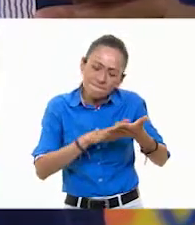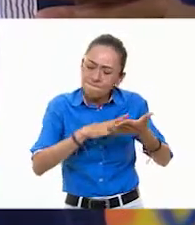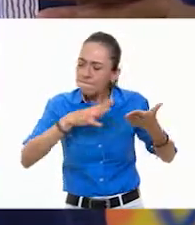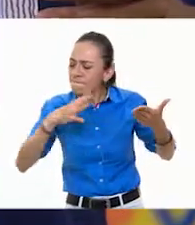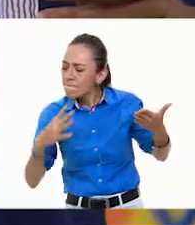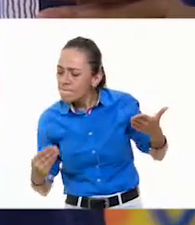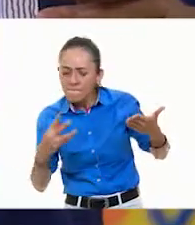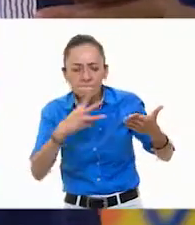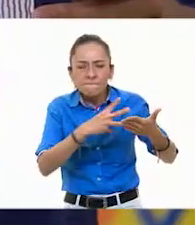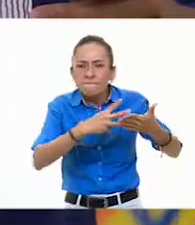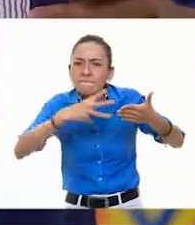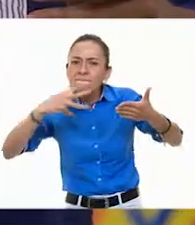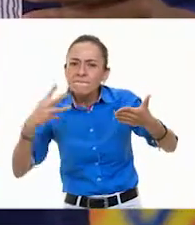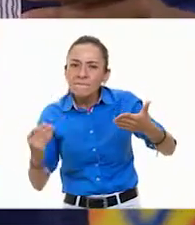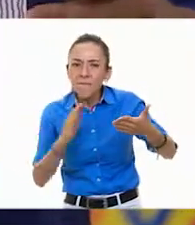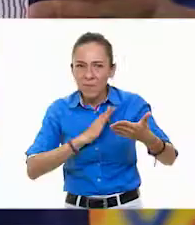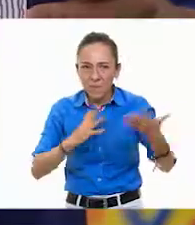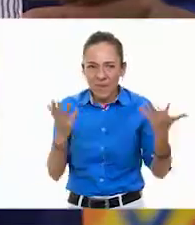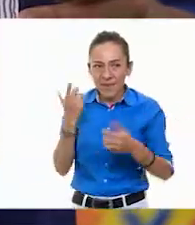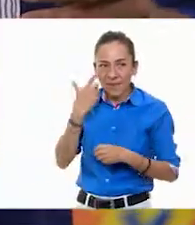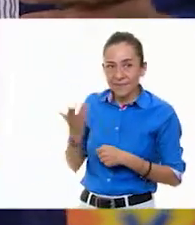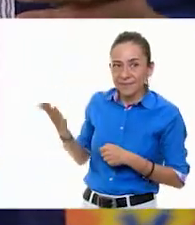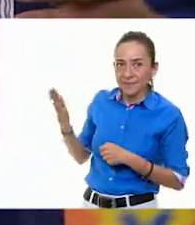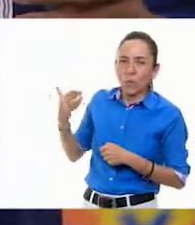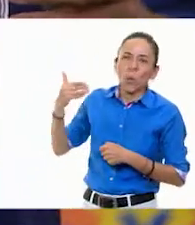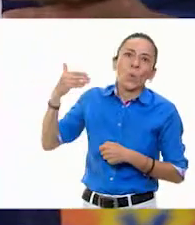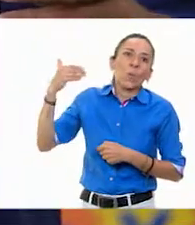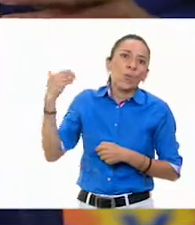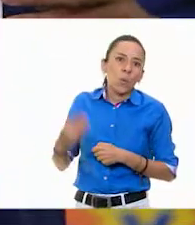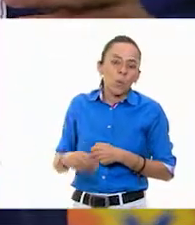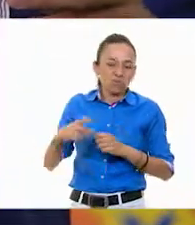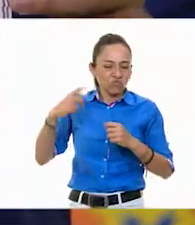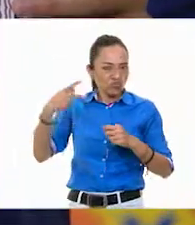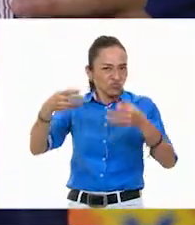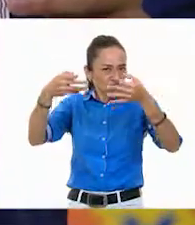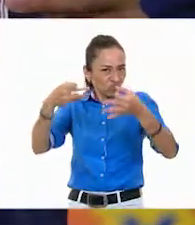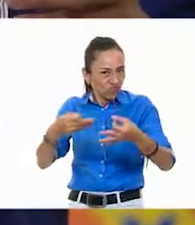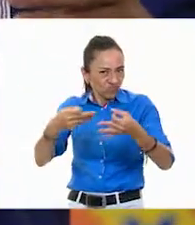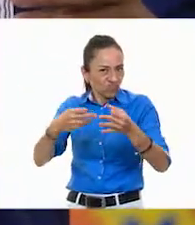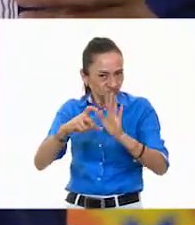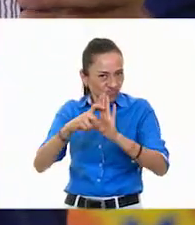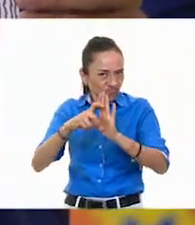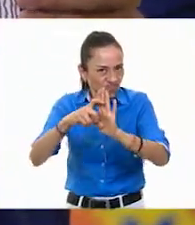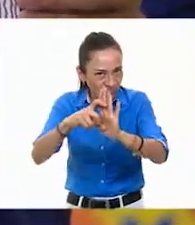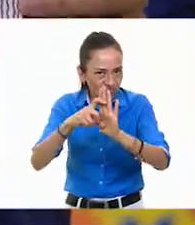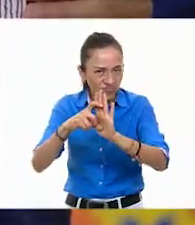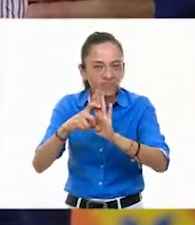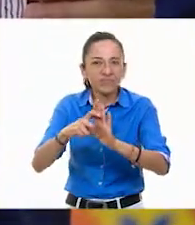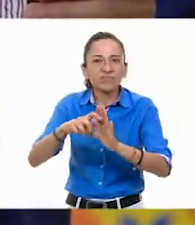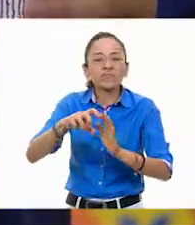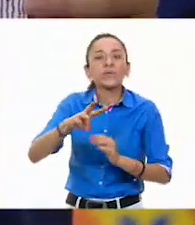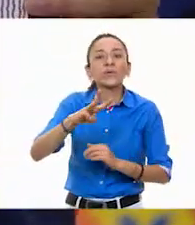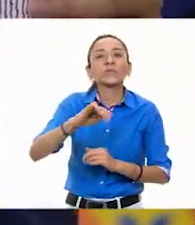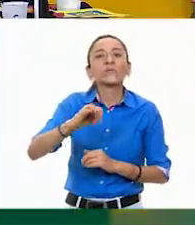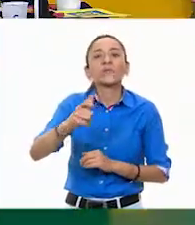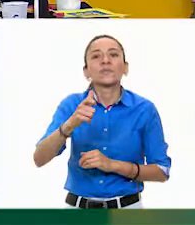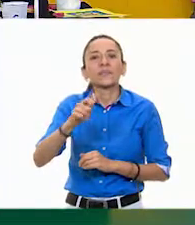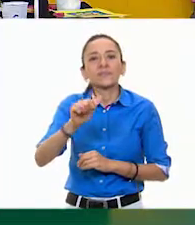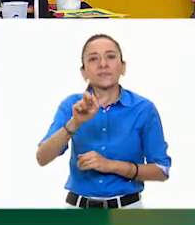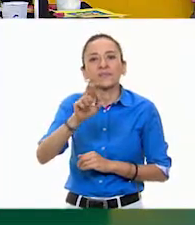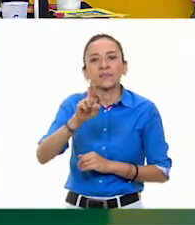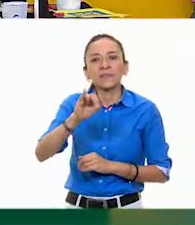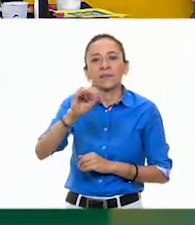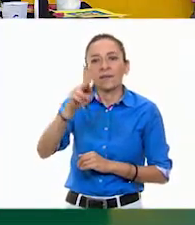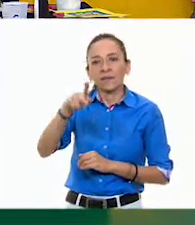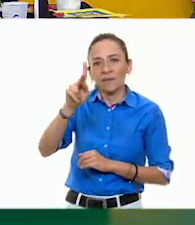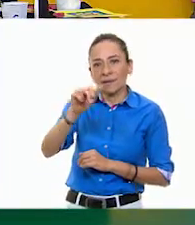hermosísima, pues, iconografía de los wixárikas. Podemos inspirarnos, ¿no? En ese arte, en